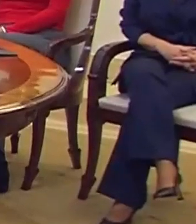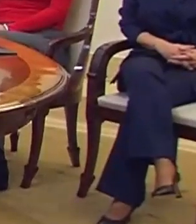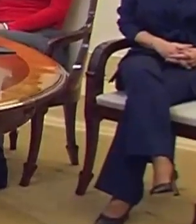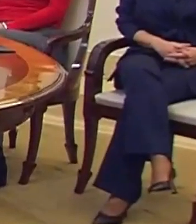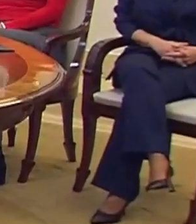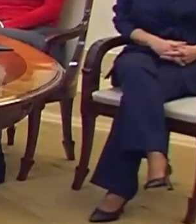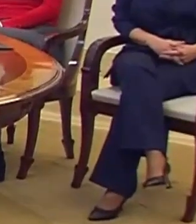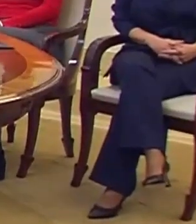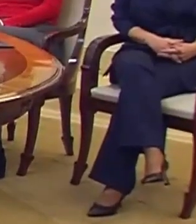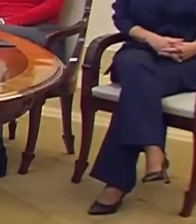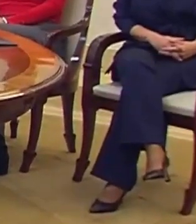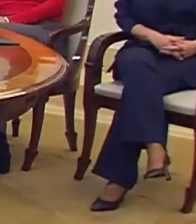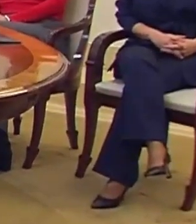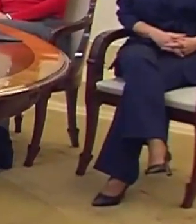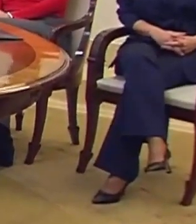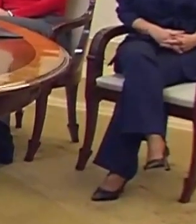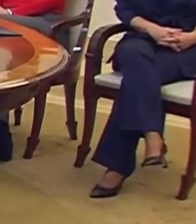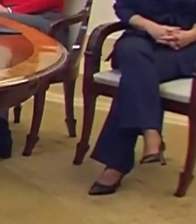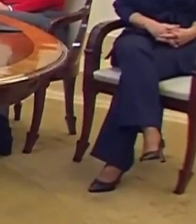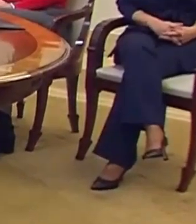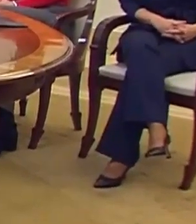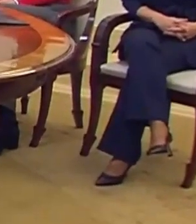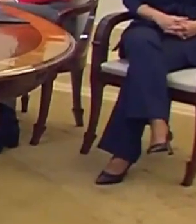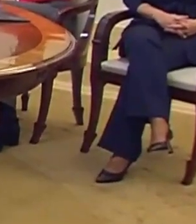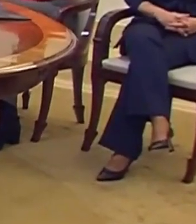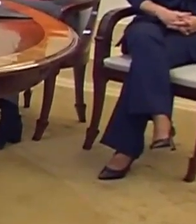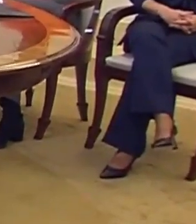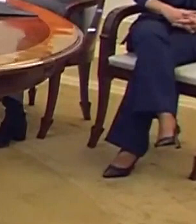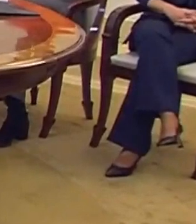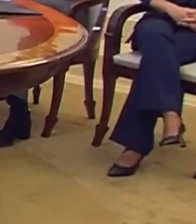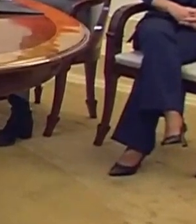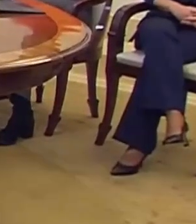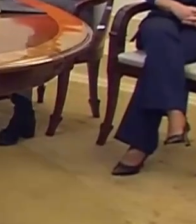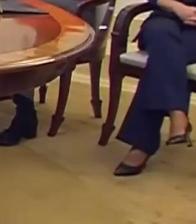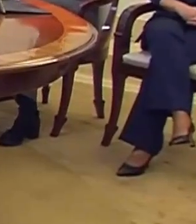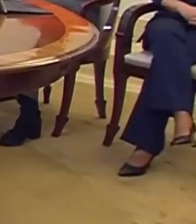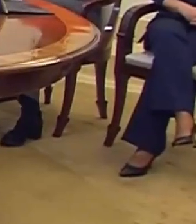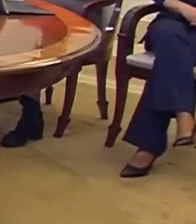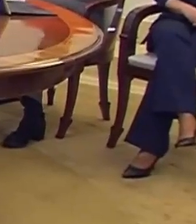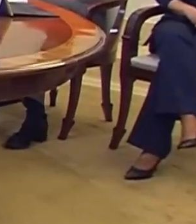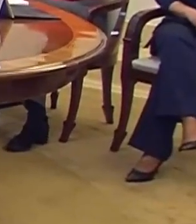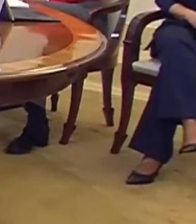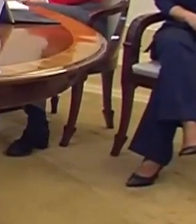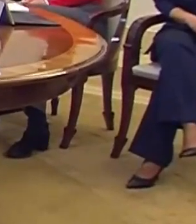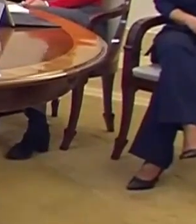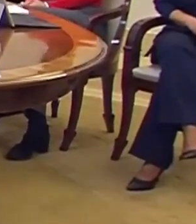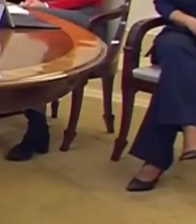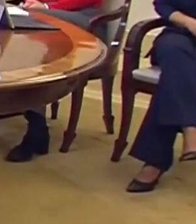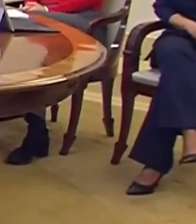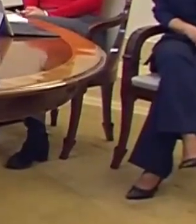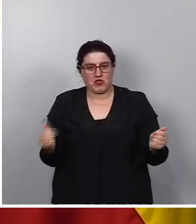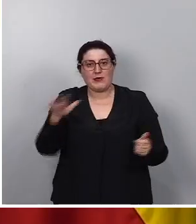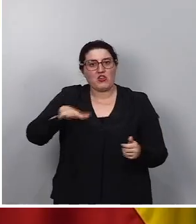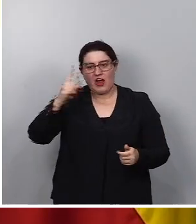las placas de señalización de los campos de concentración, retira la señalización de los lugares de memoria, elimina